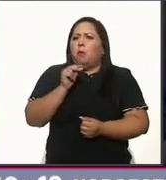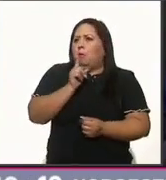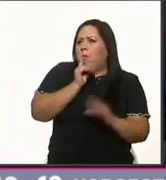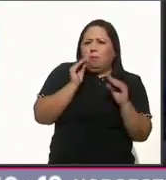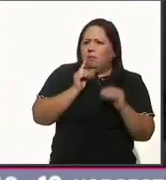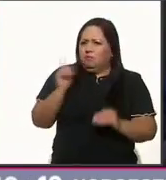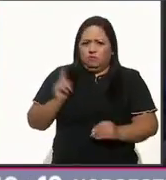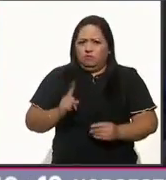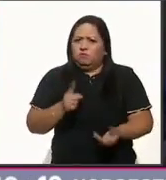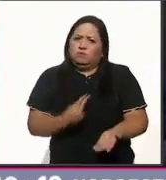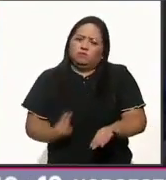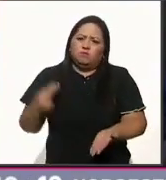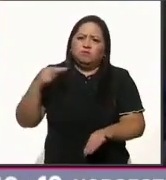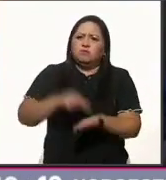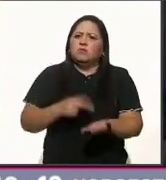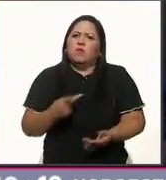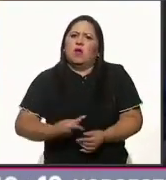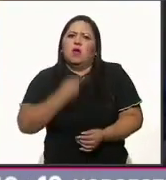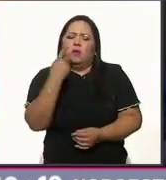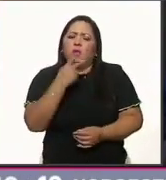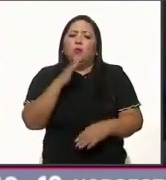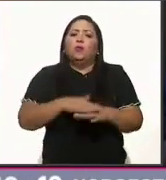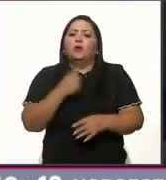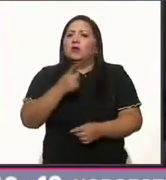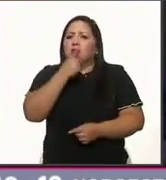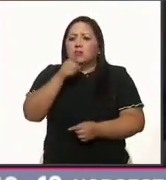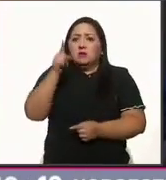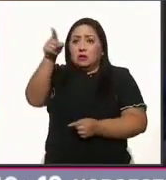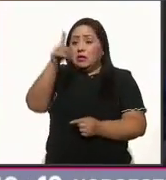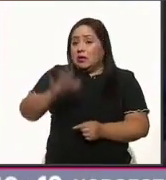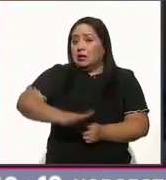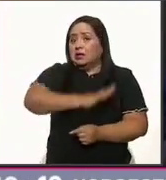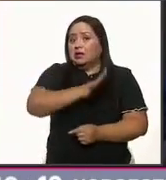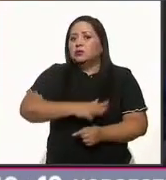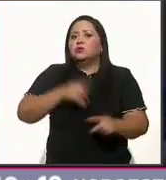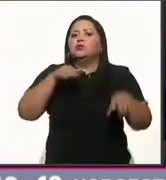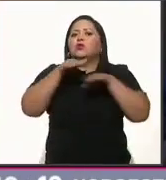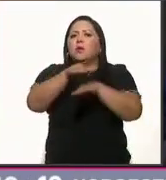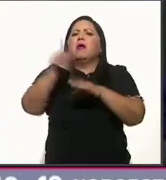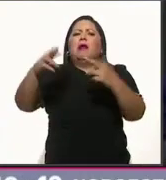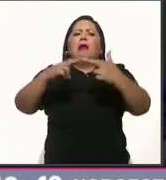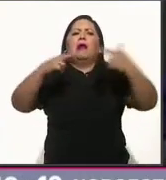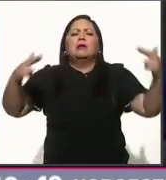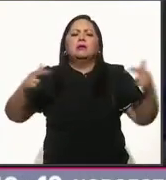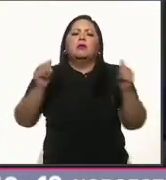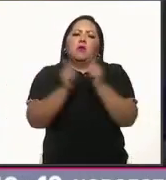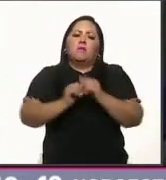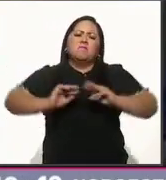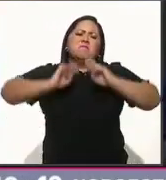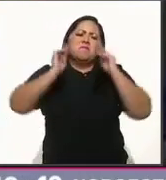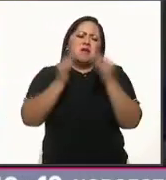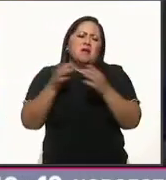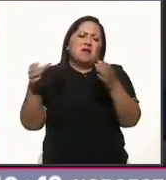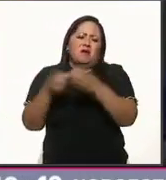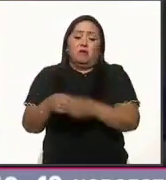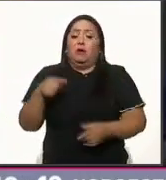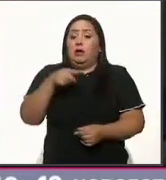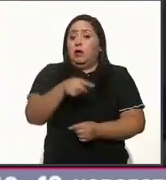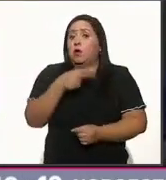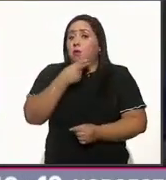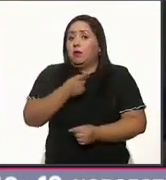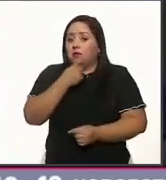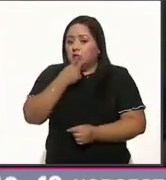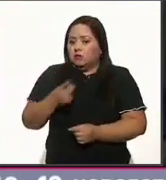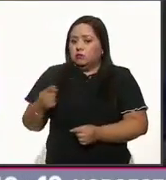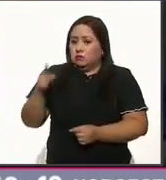e hizo uso de la palabra, cuestionando a García Luna sobre sus relaciones con criminales. Pero además sostengo